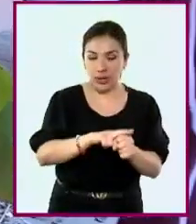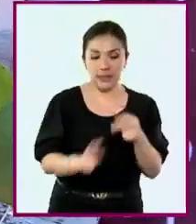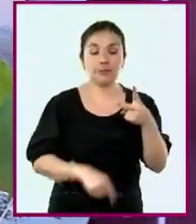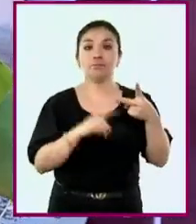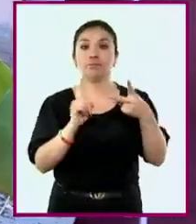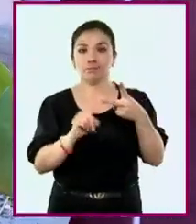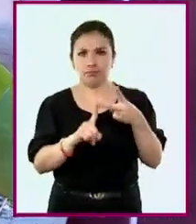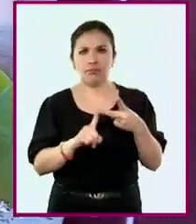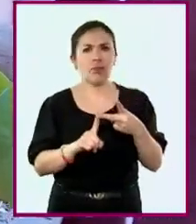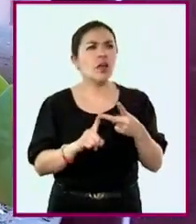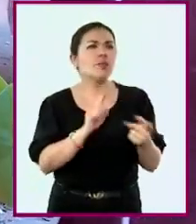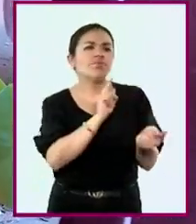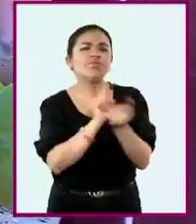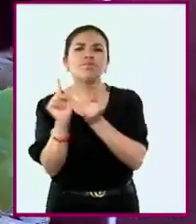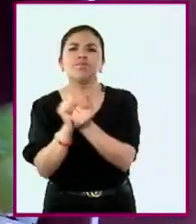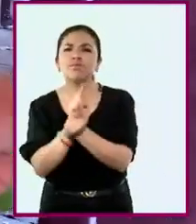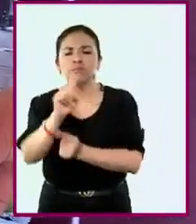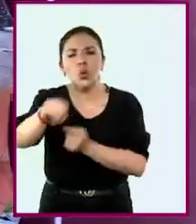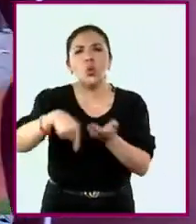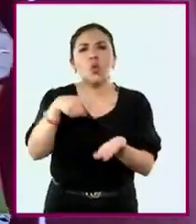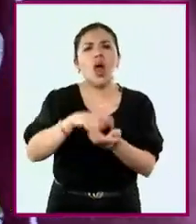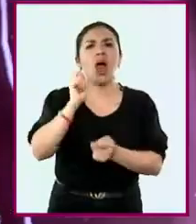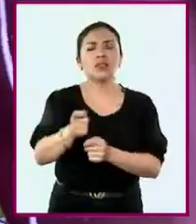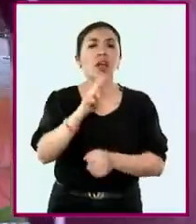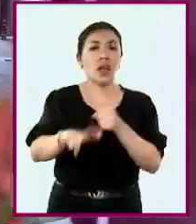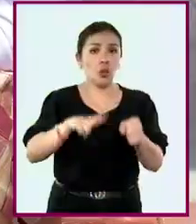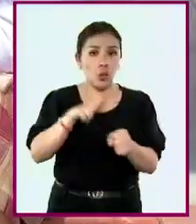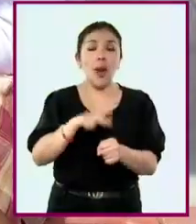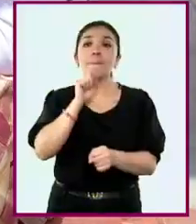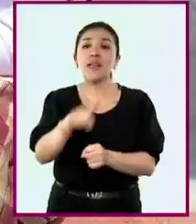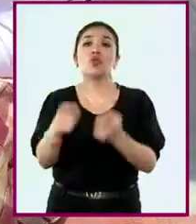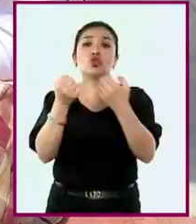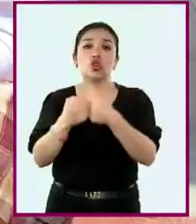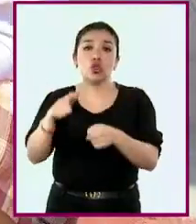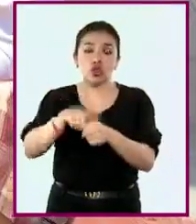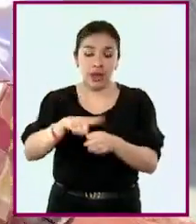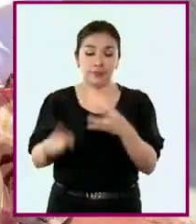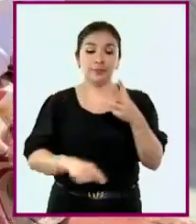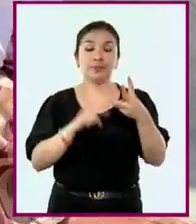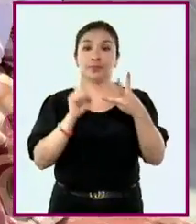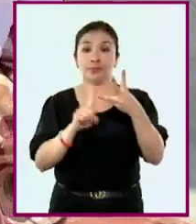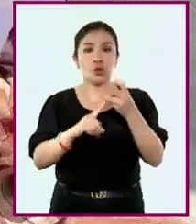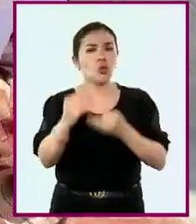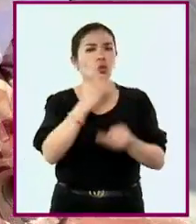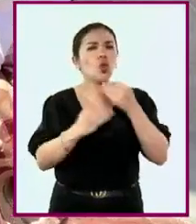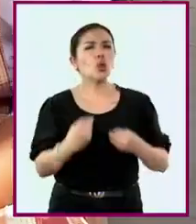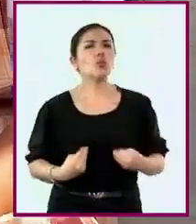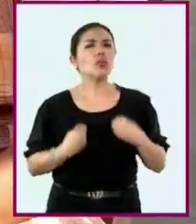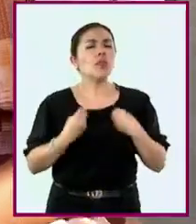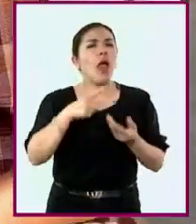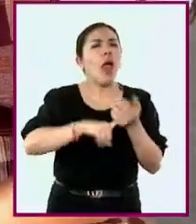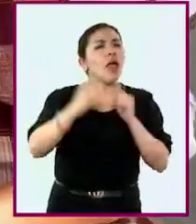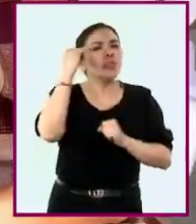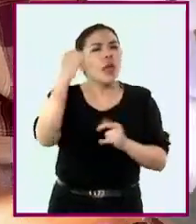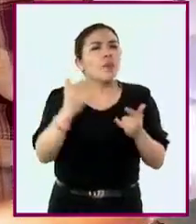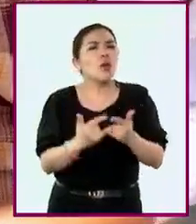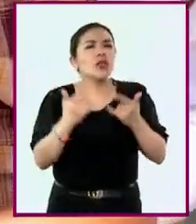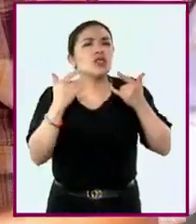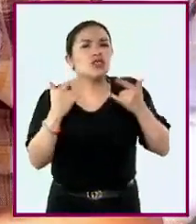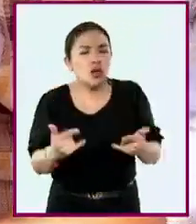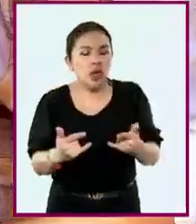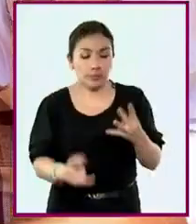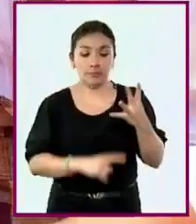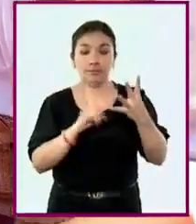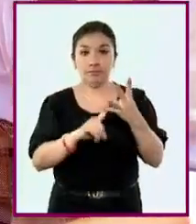interactuamos en un espacio natural y social, vivimos en un tiempo histórico y vivenciamos